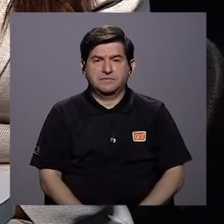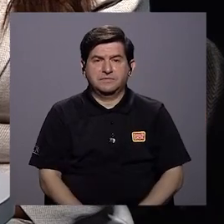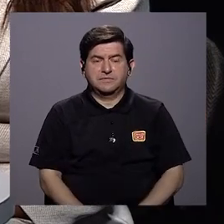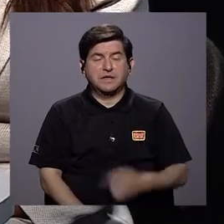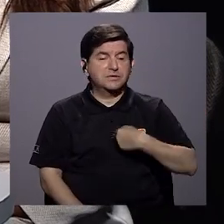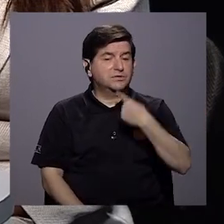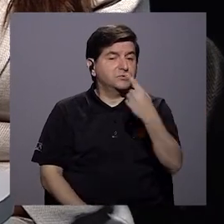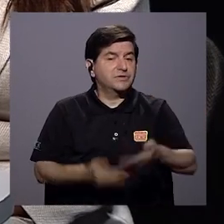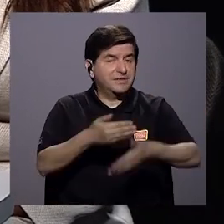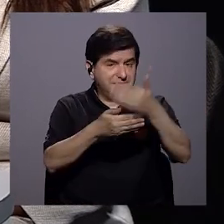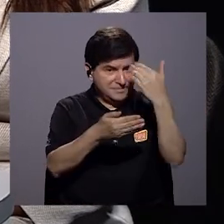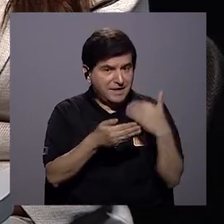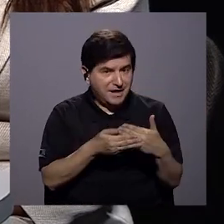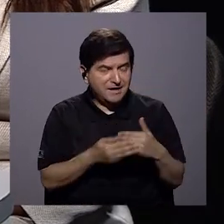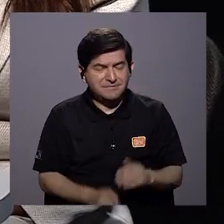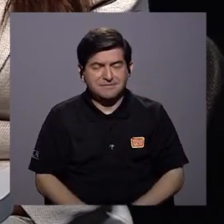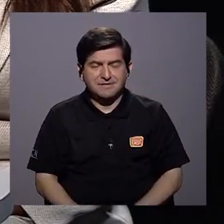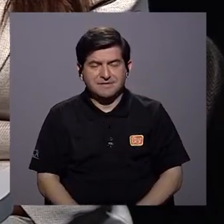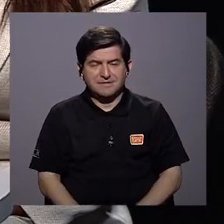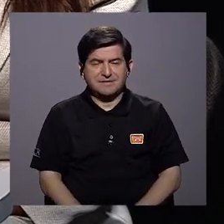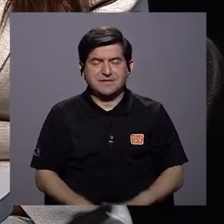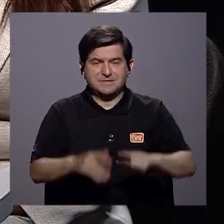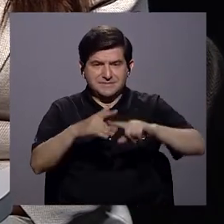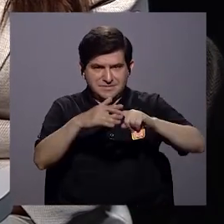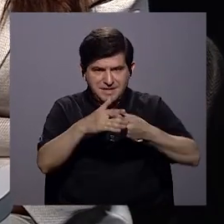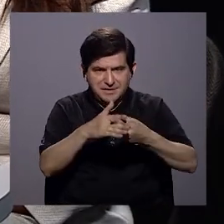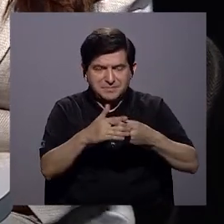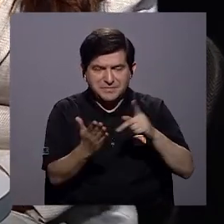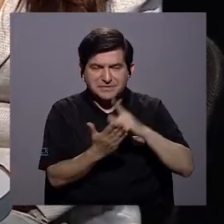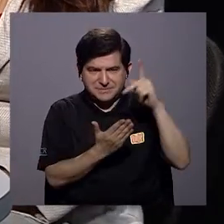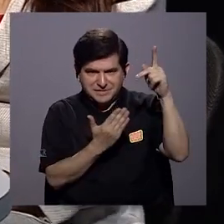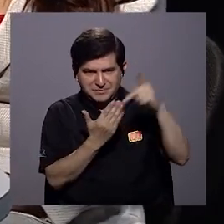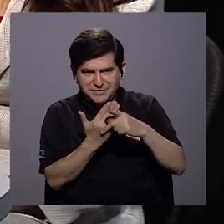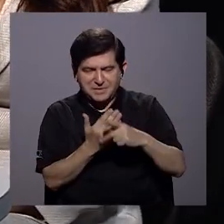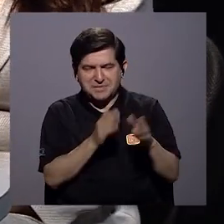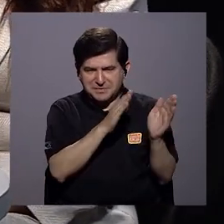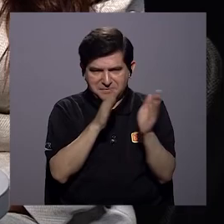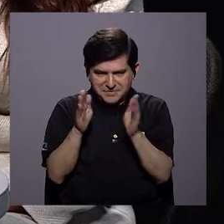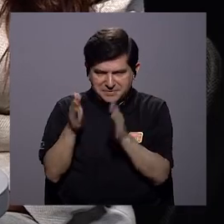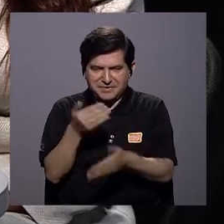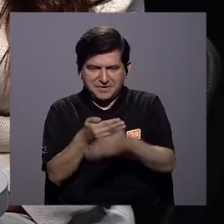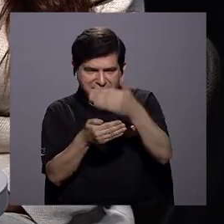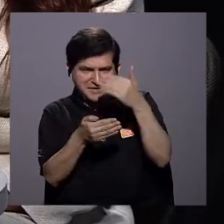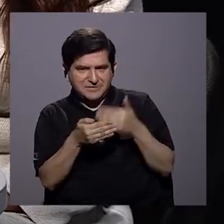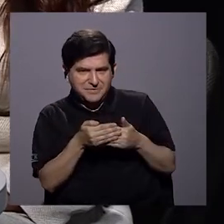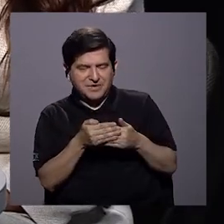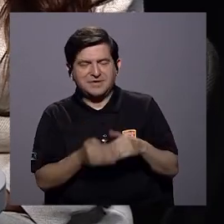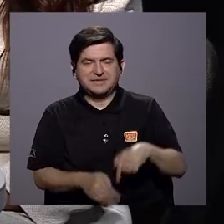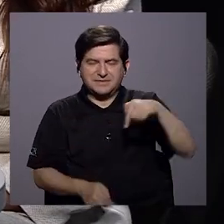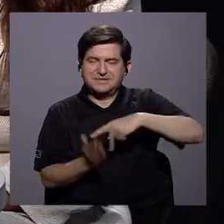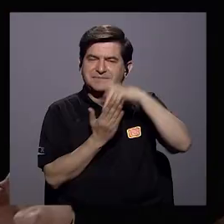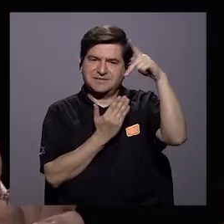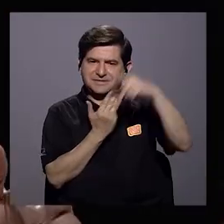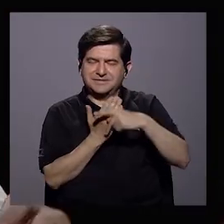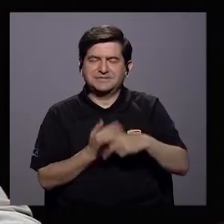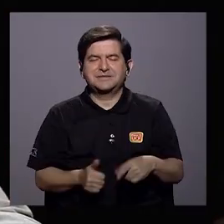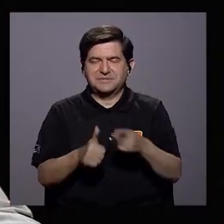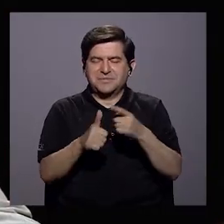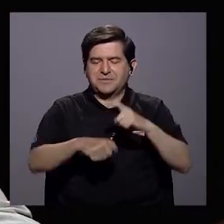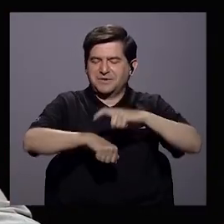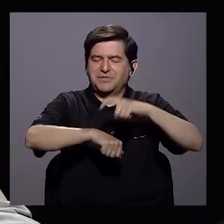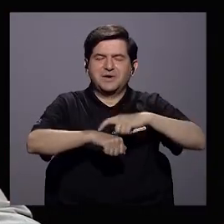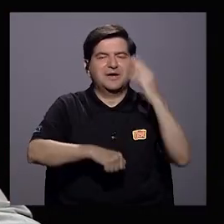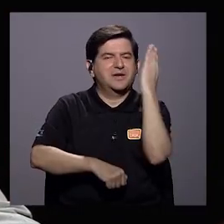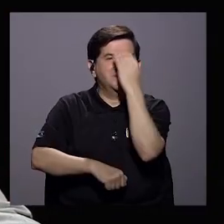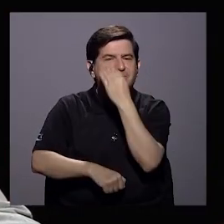pasando, ahora yo le decía, casualmente cuando estábamos en el proceso de arreglarnos antes de presentarnos hoy en 360, maquillándonos,